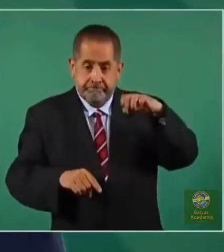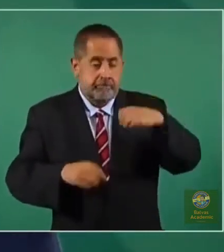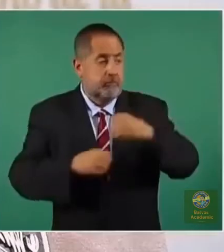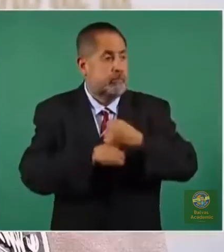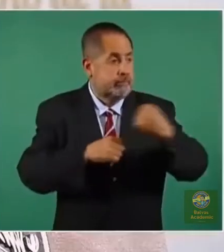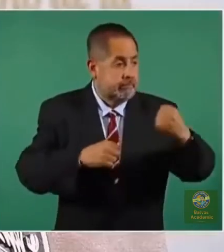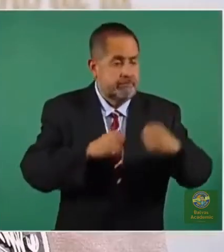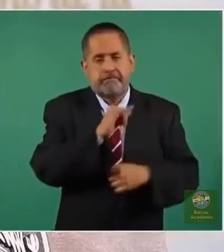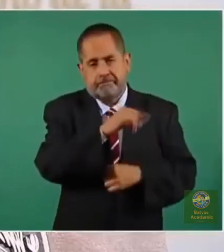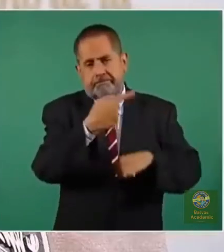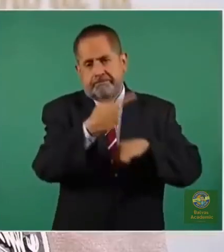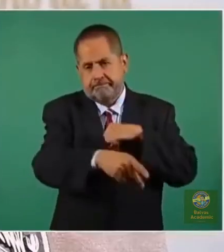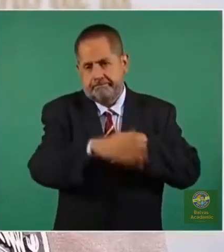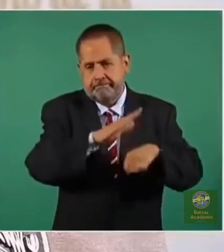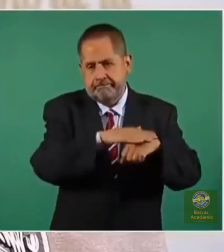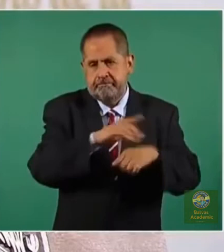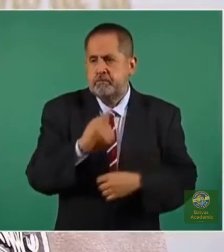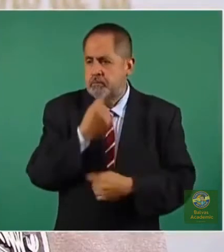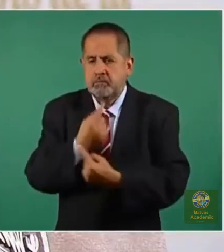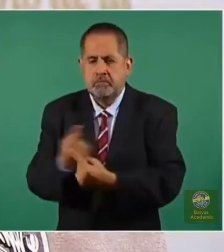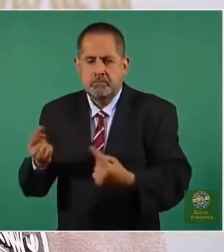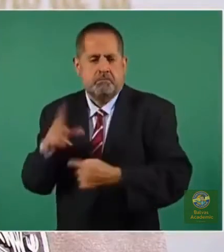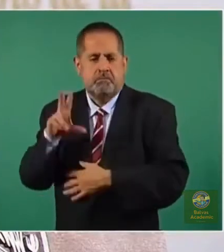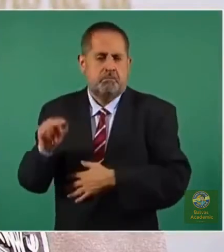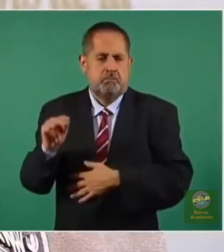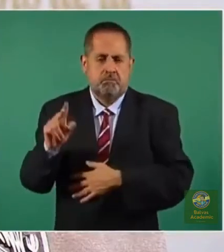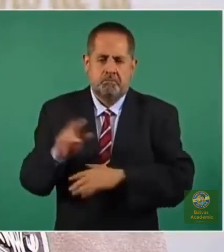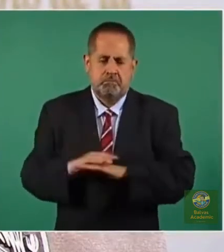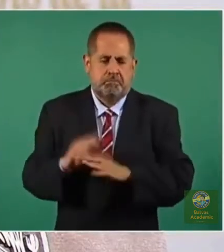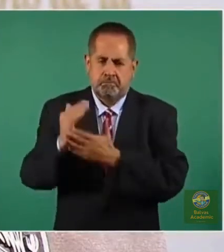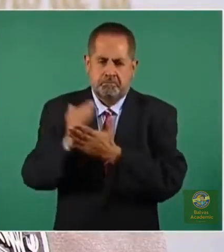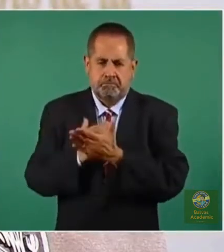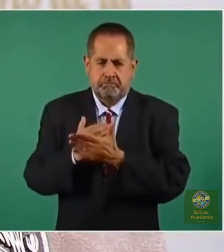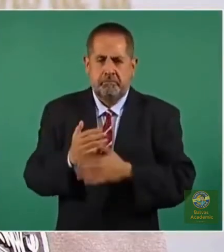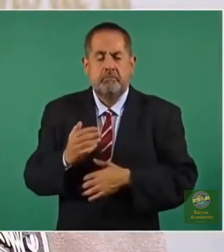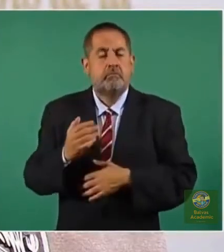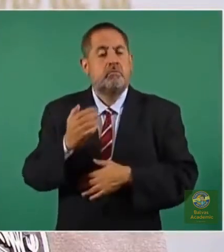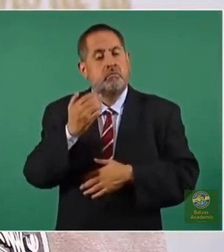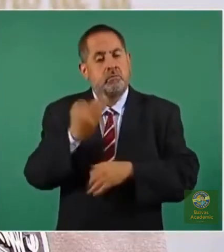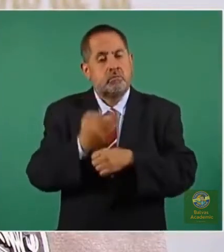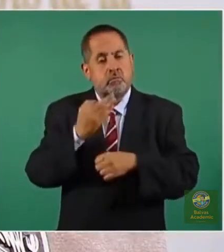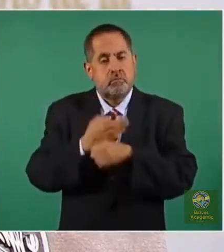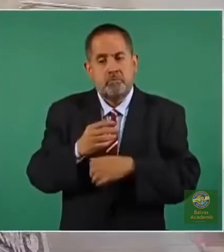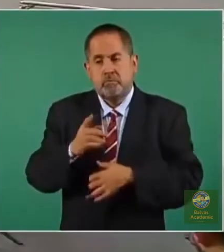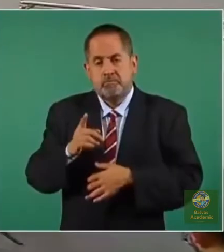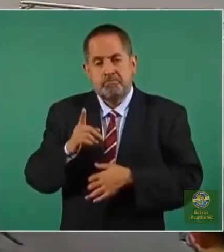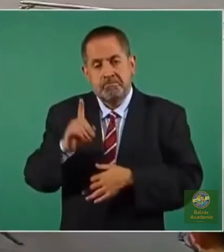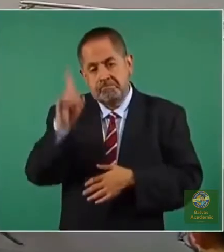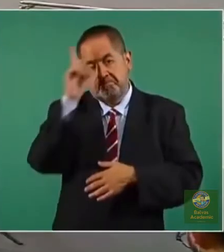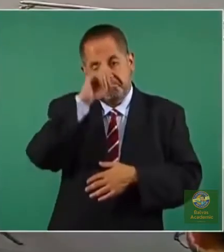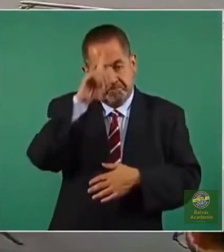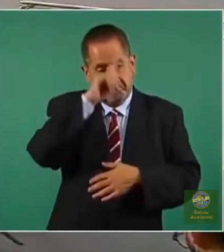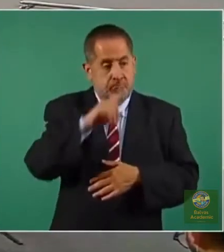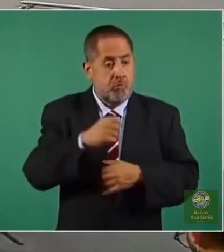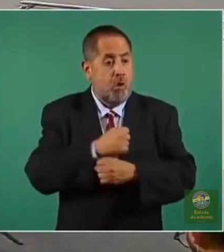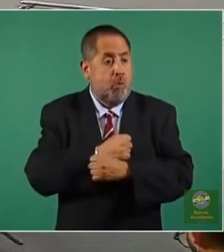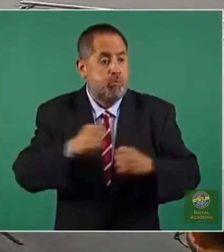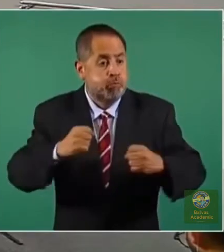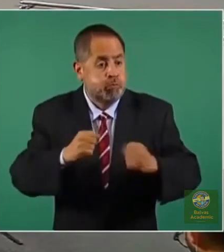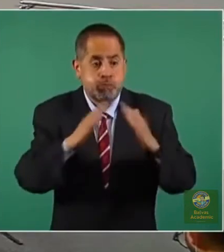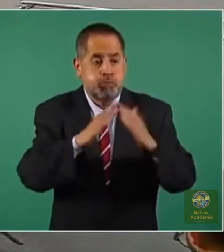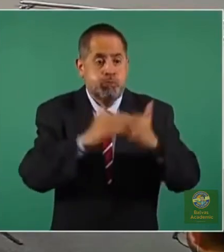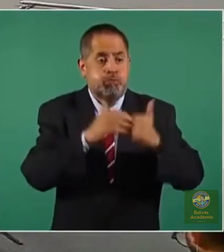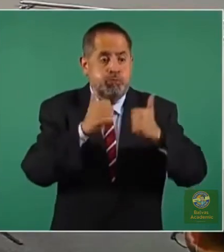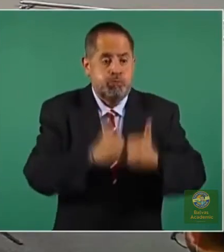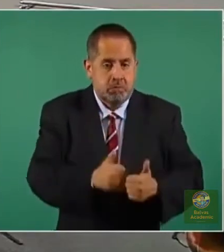con obesidad y sobrepeso. Entonces, en este caso, no estamos recomendando que sean tratados de manera